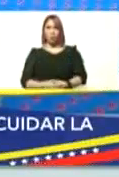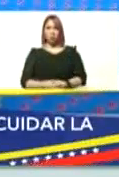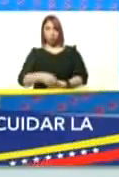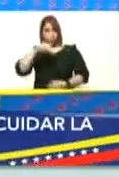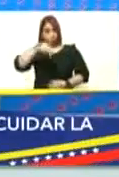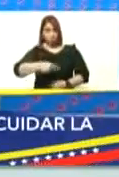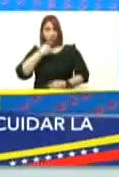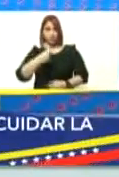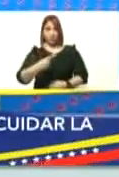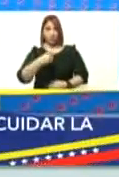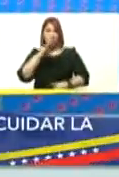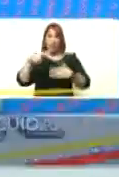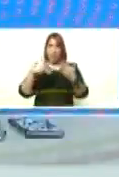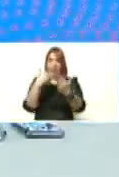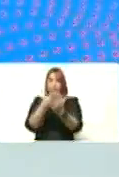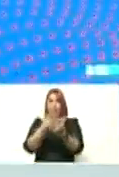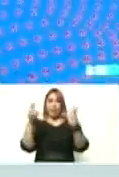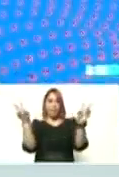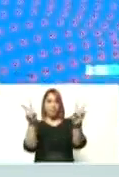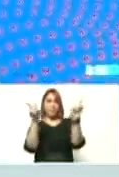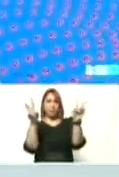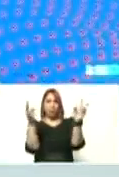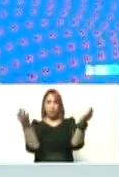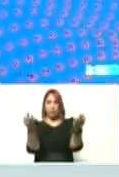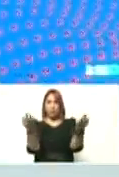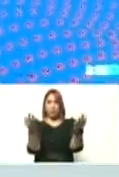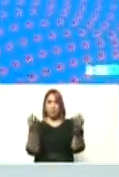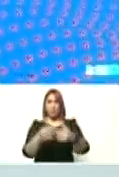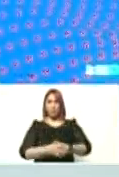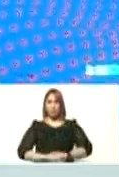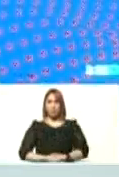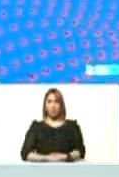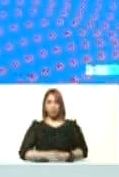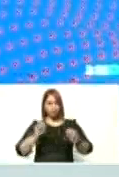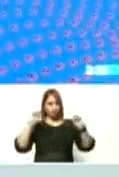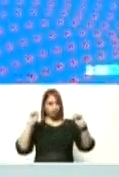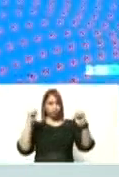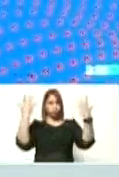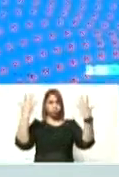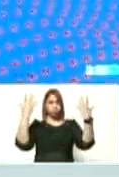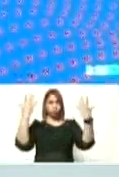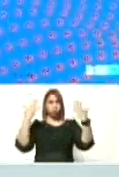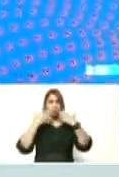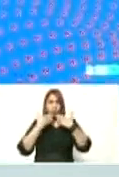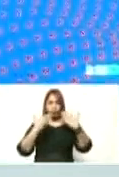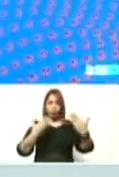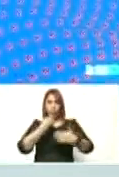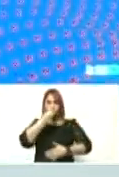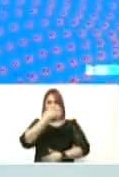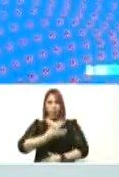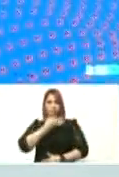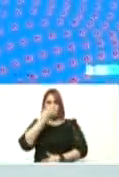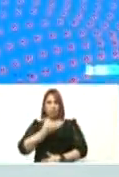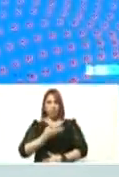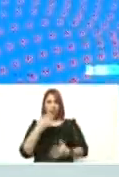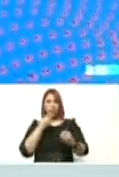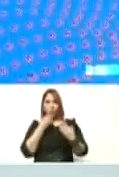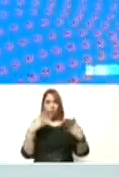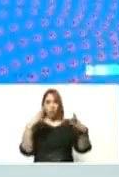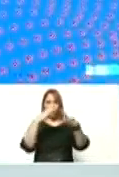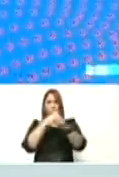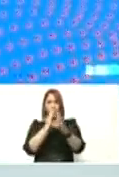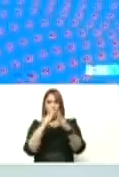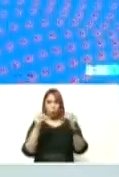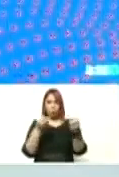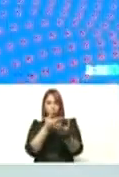digo hasta la victoria siempre venceremos buenas tardes buenas noches a todos nos vemos